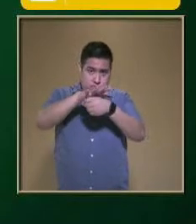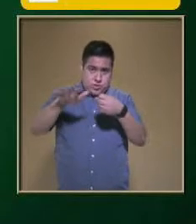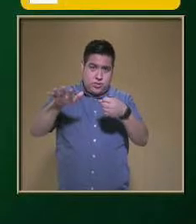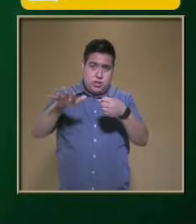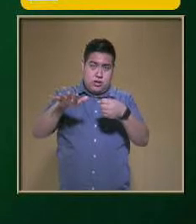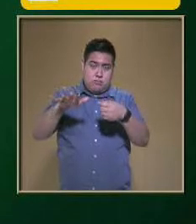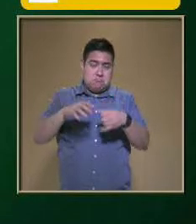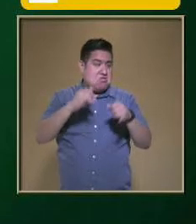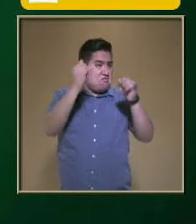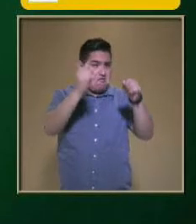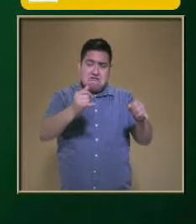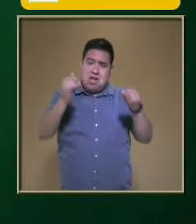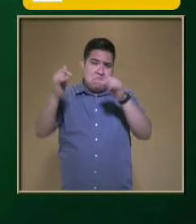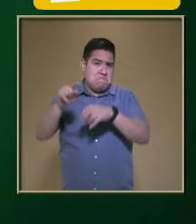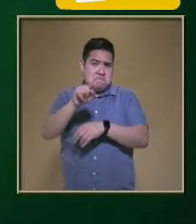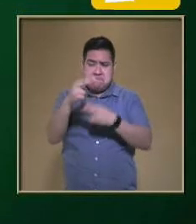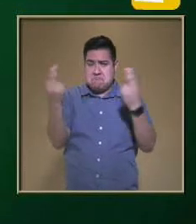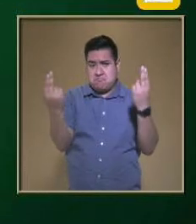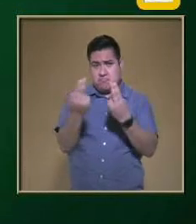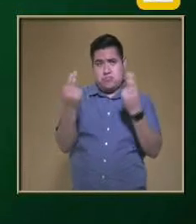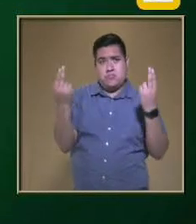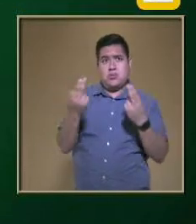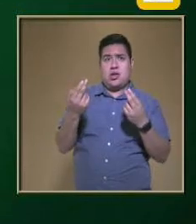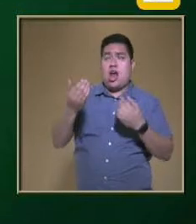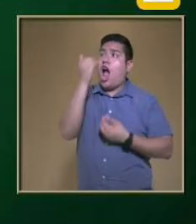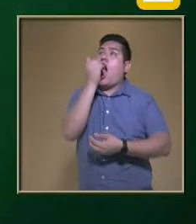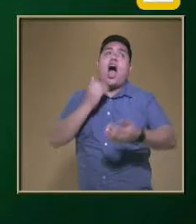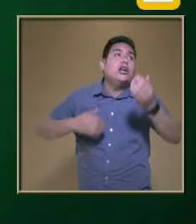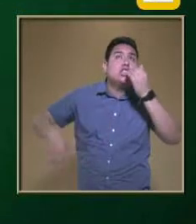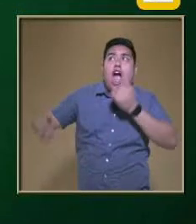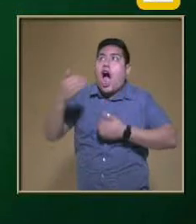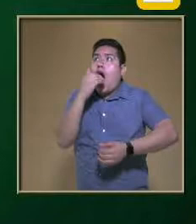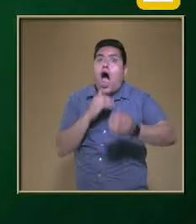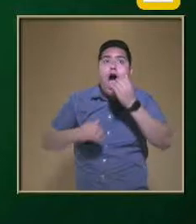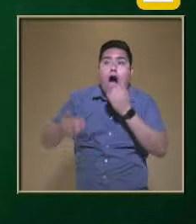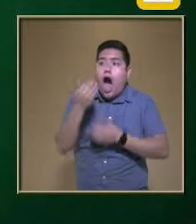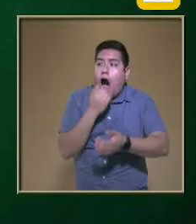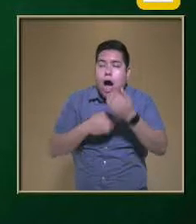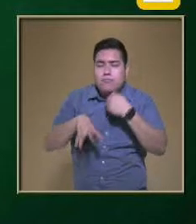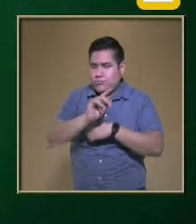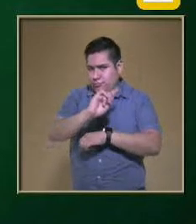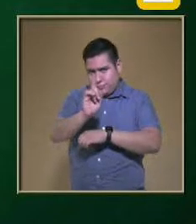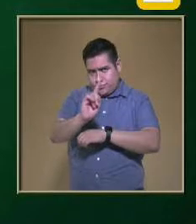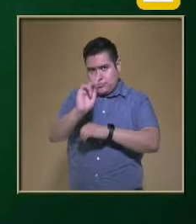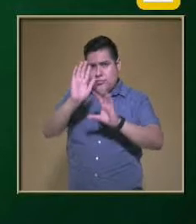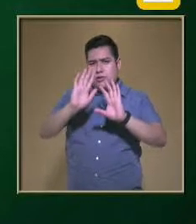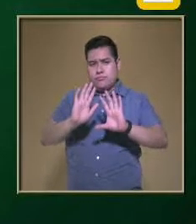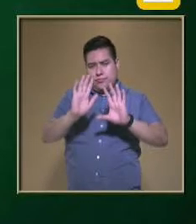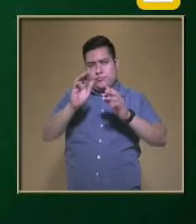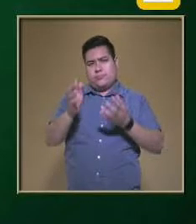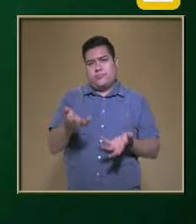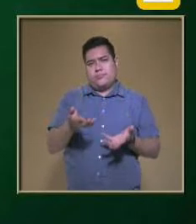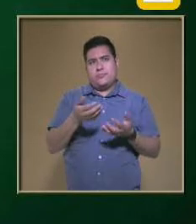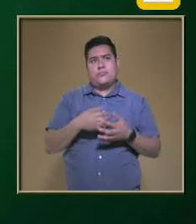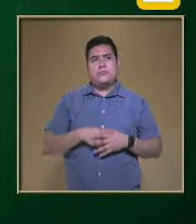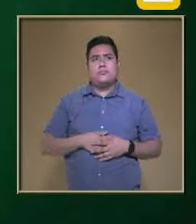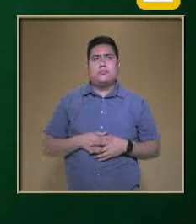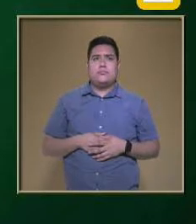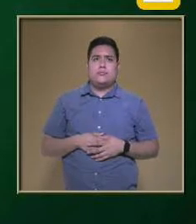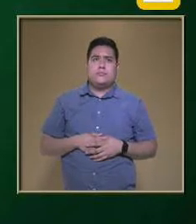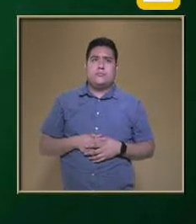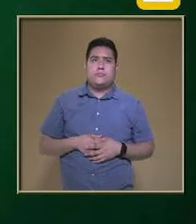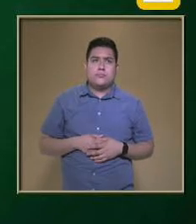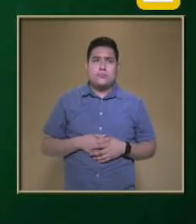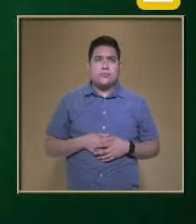es que nada más No nos excedamos En aquellos alimentos Que pudieran Almacenarse Ya que no